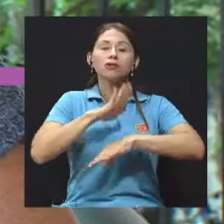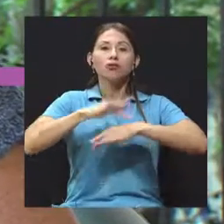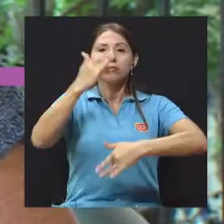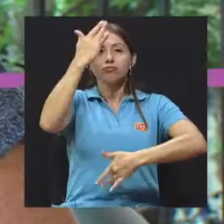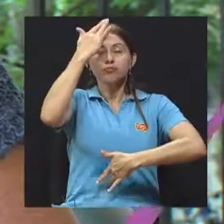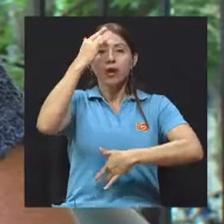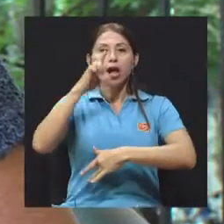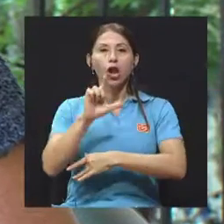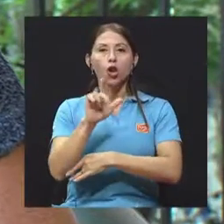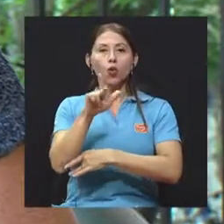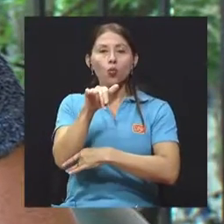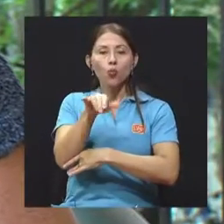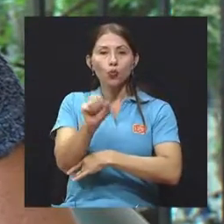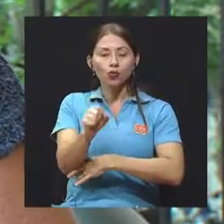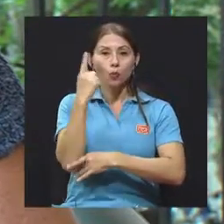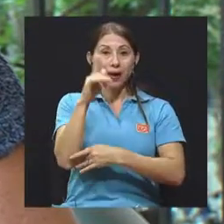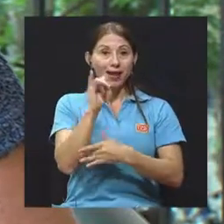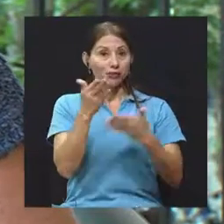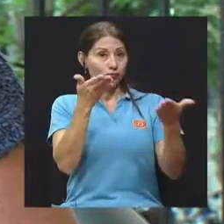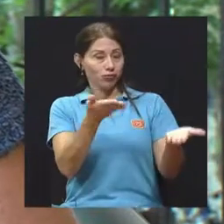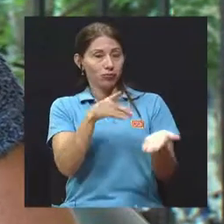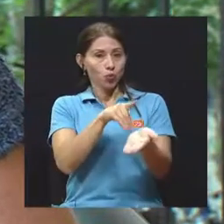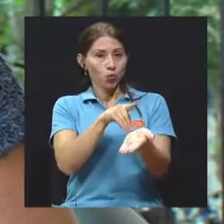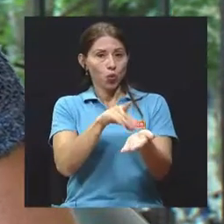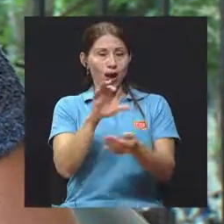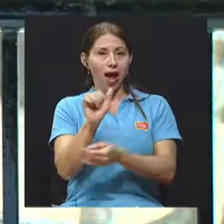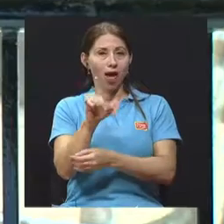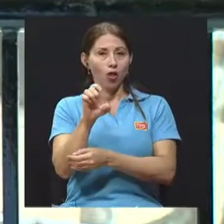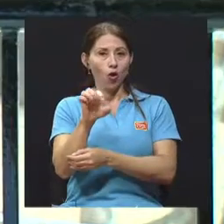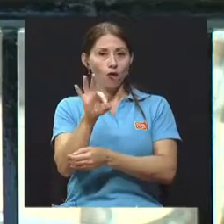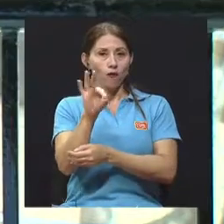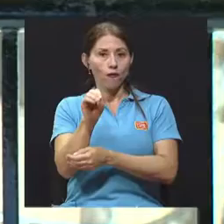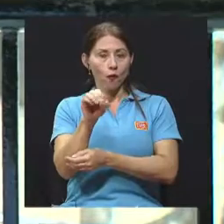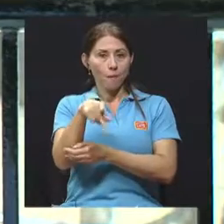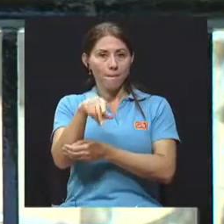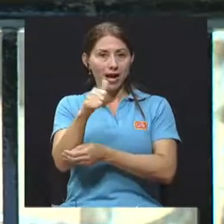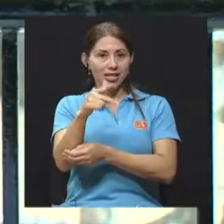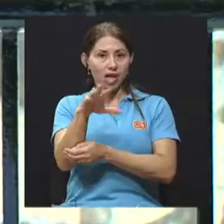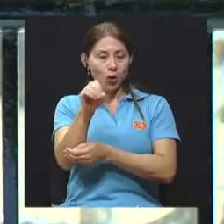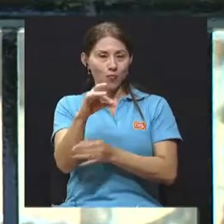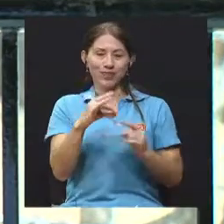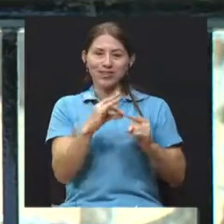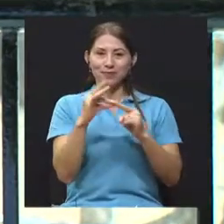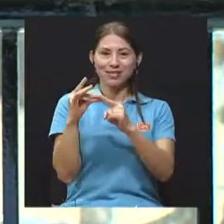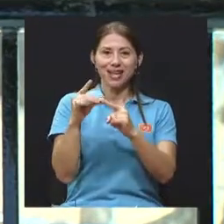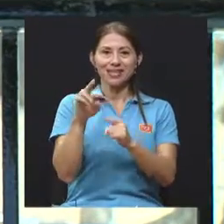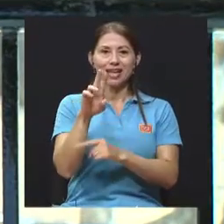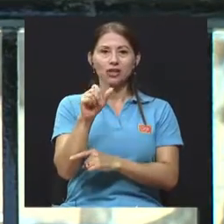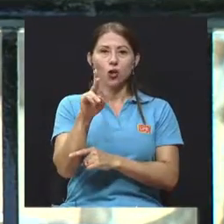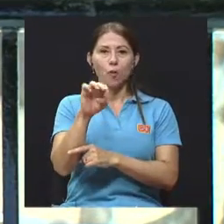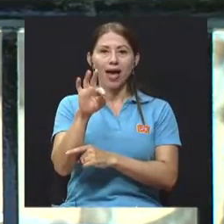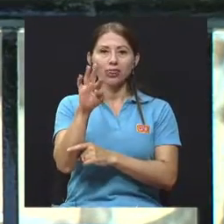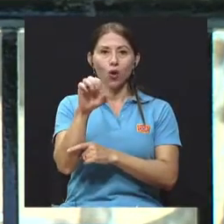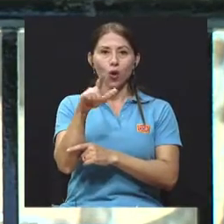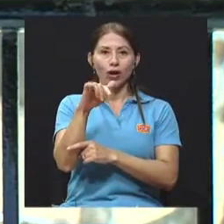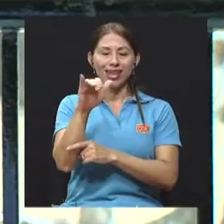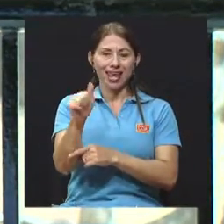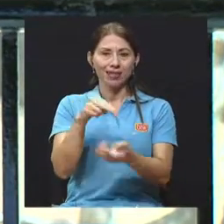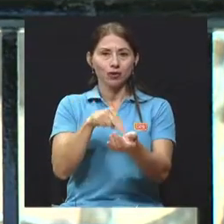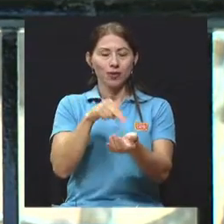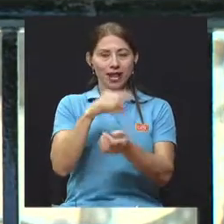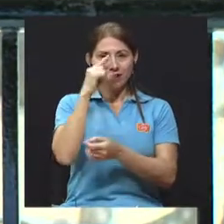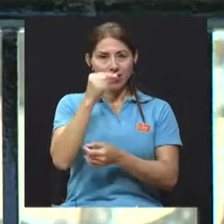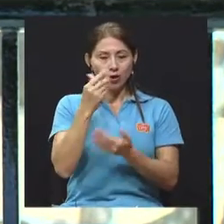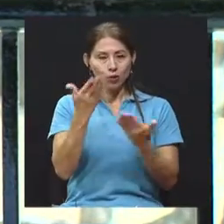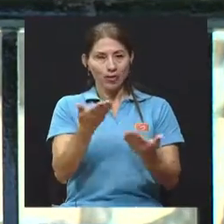Y para ello contamos con la presencia del doctor Adolfo Pacheco Salazar, médico especialista en reumatología, del servicio de reumatología del